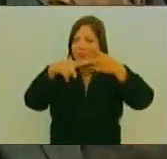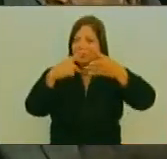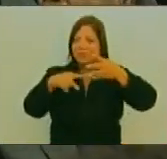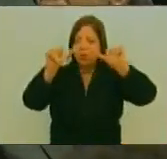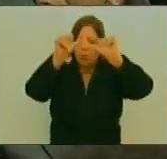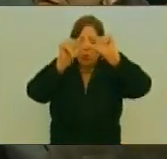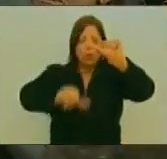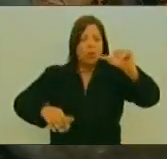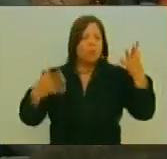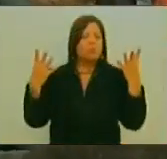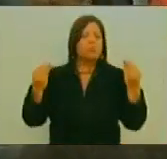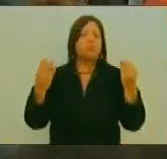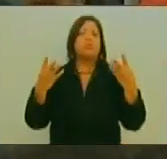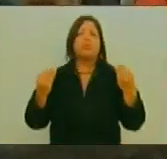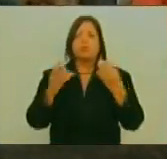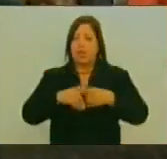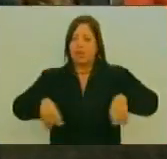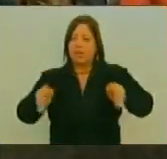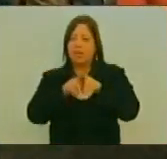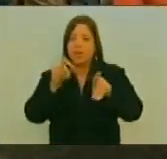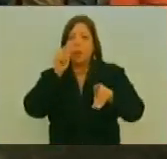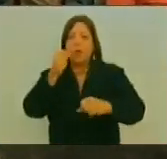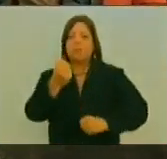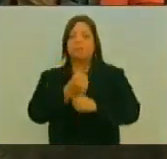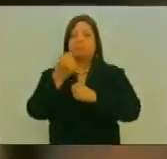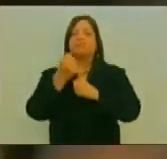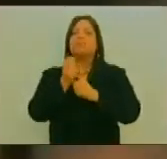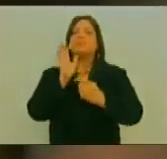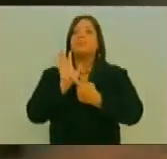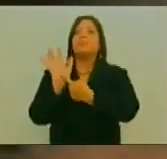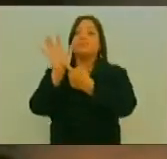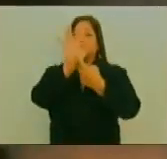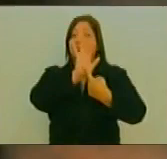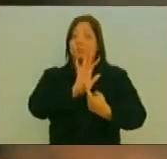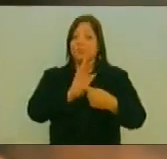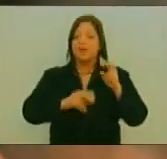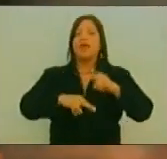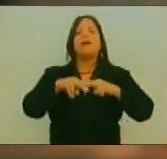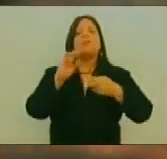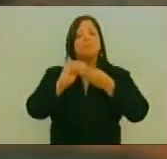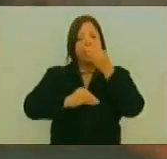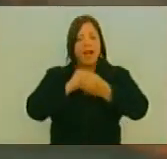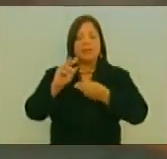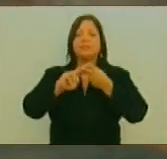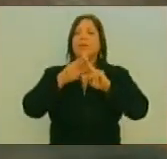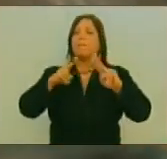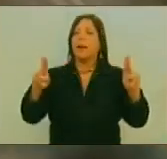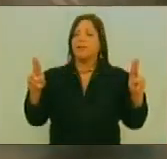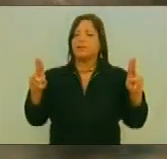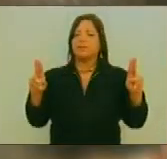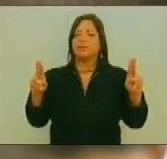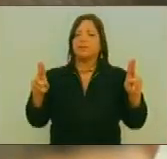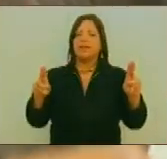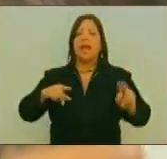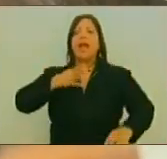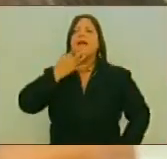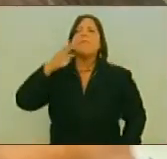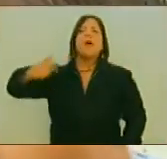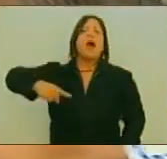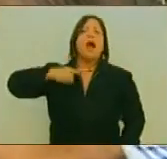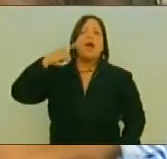Hemos Tenido Dignificando Al Pueblo Ha sido Un Ejemplo Para Seguir Construyendo La Paz Porque No Podemos Nosotros Hablar